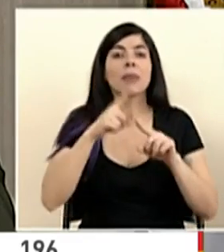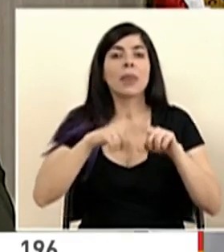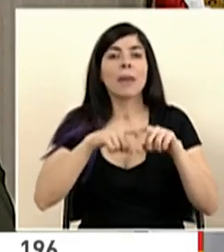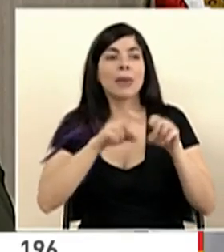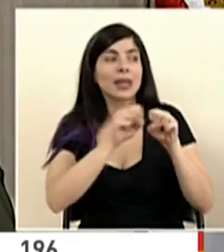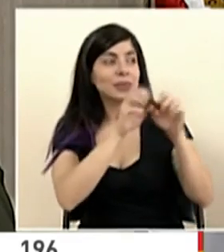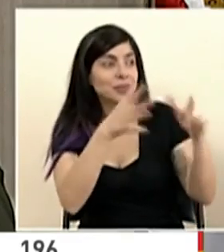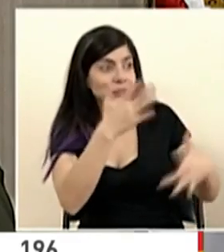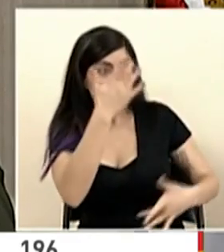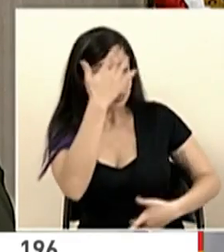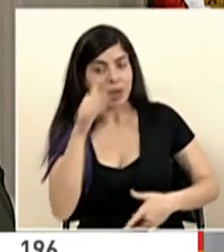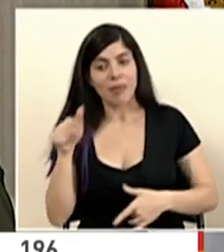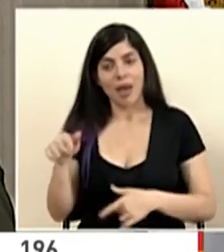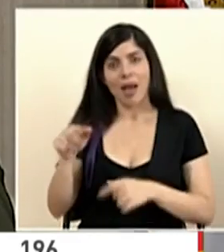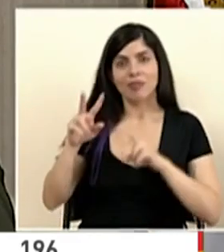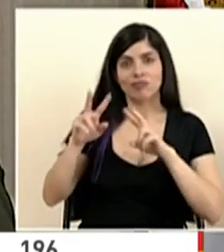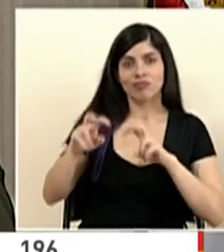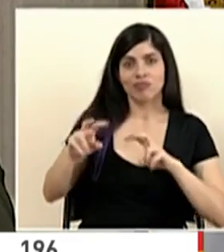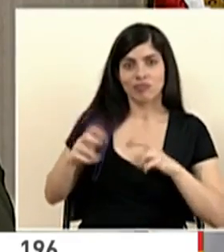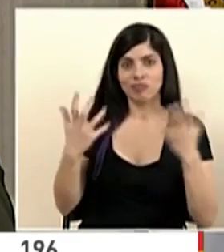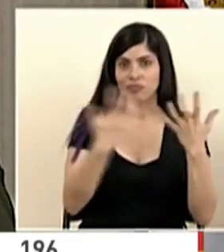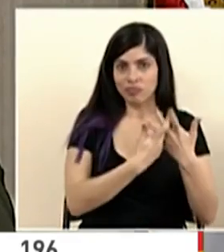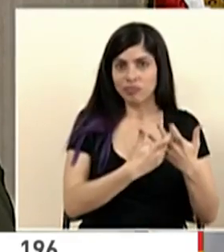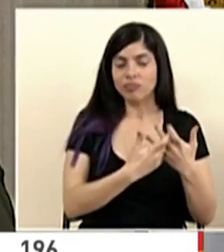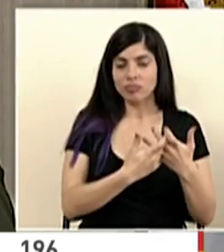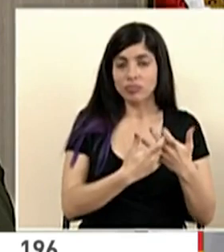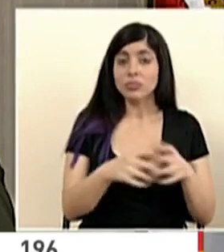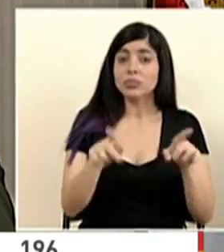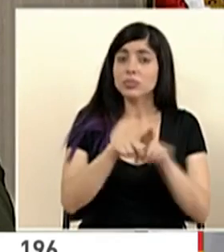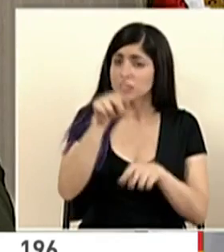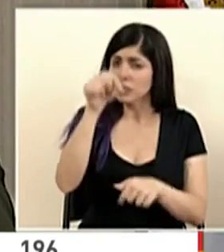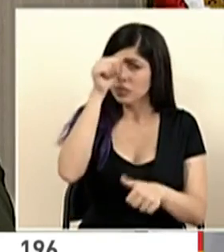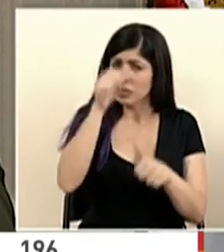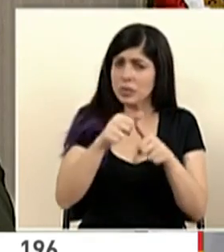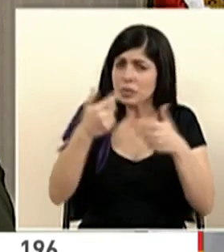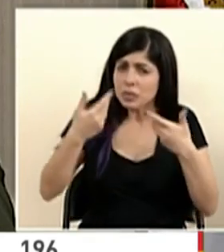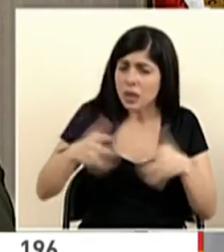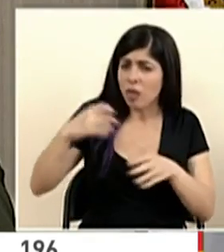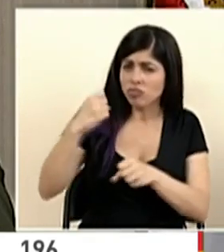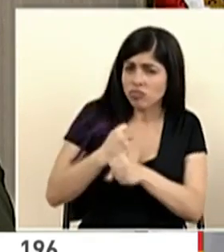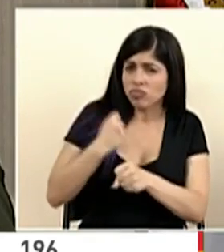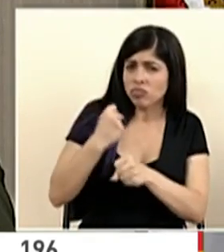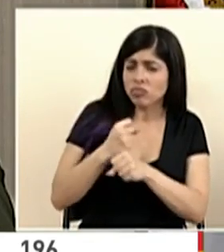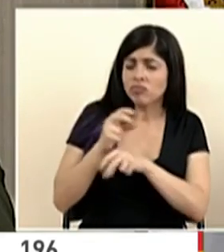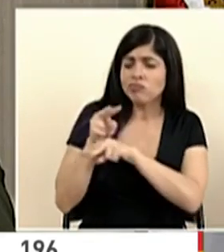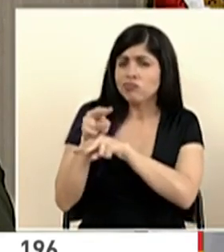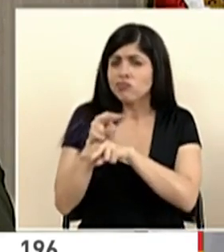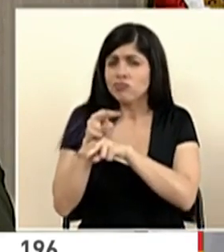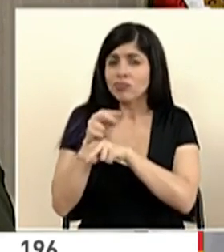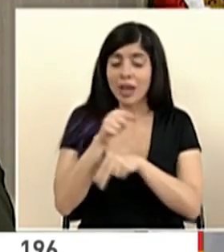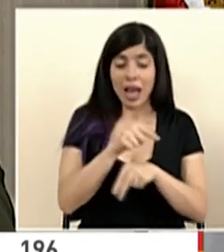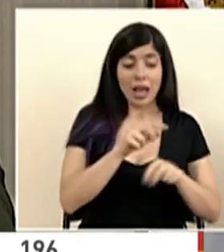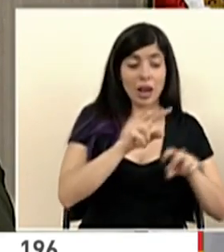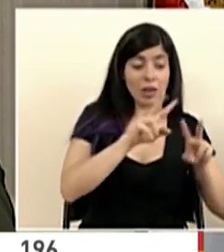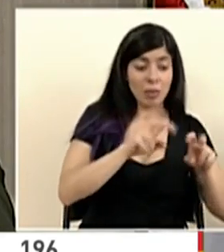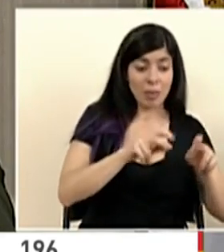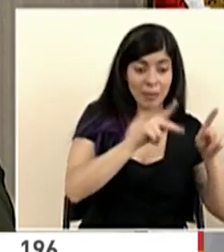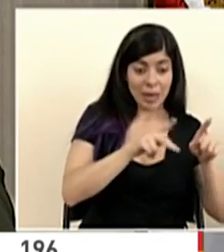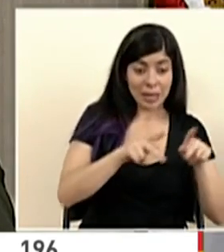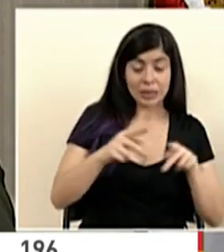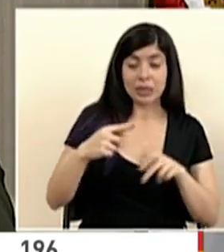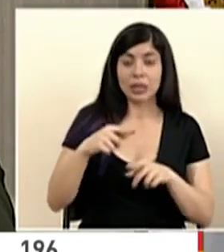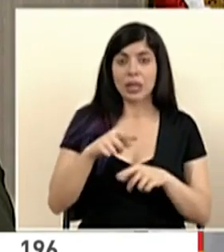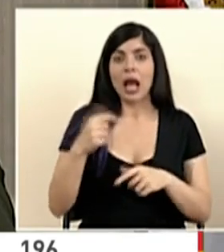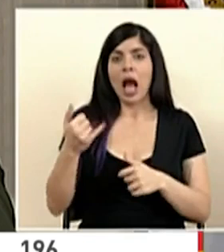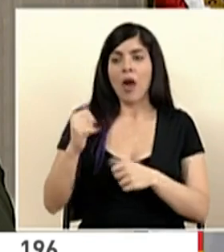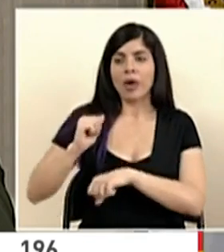epidemiológico que se está viviendo. Y además, recordemos que hemos estado trabajando en vigilancias complementarias. Ya tenemos lo que es